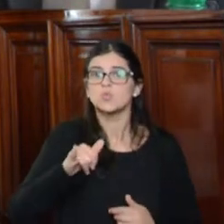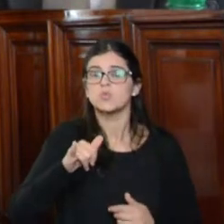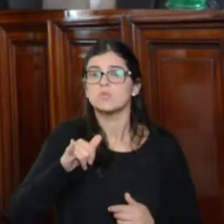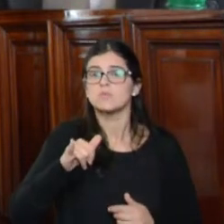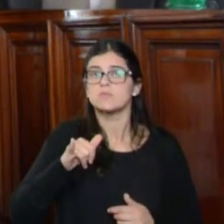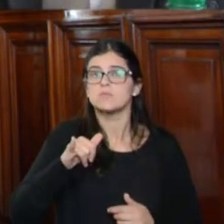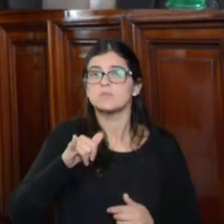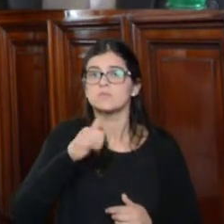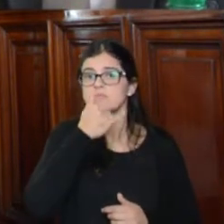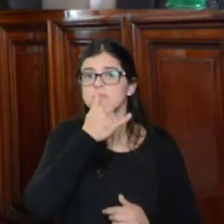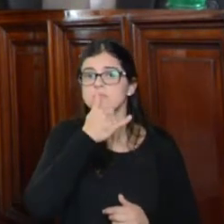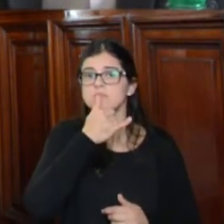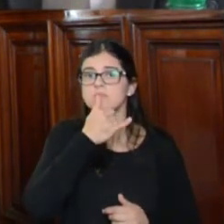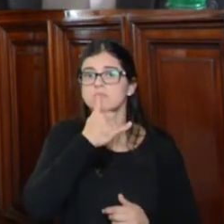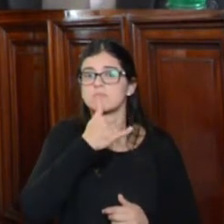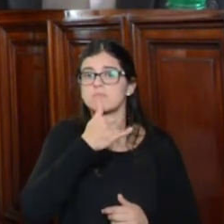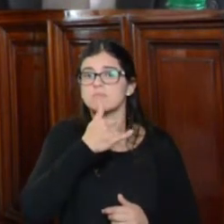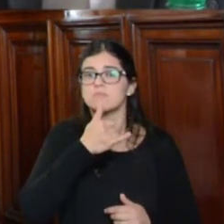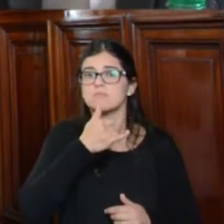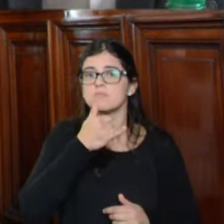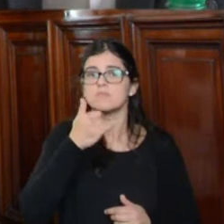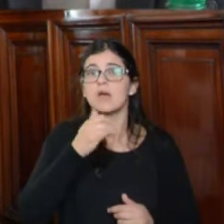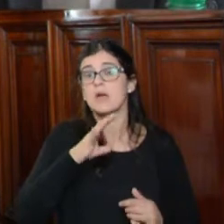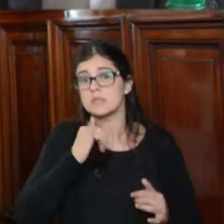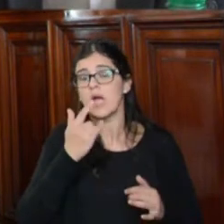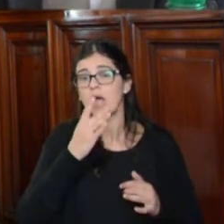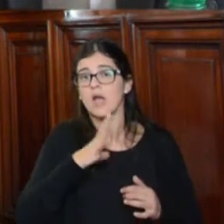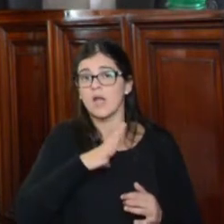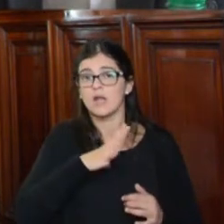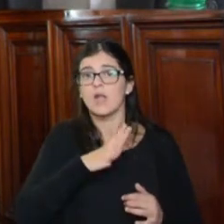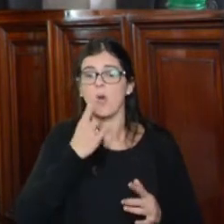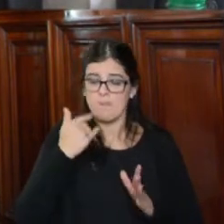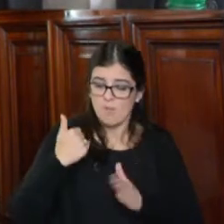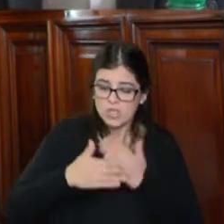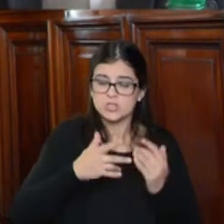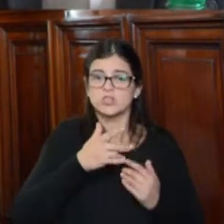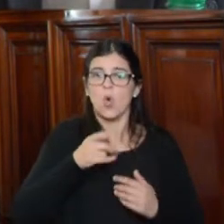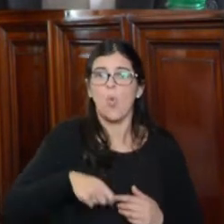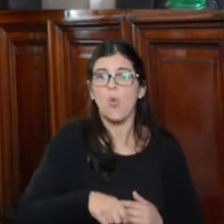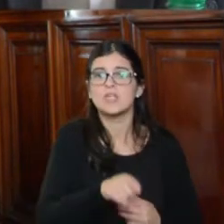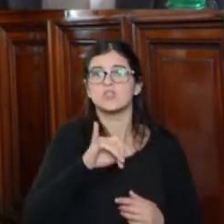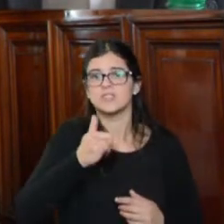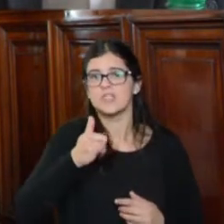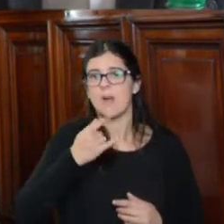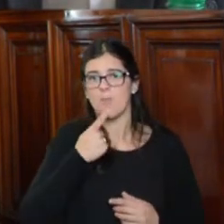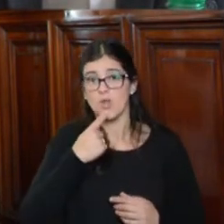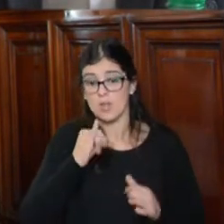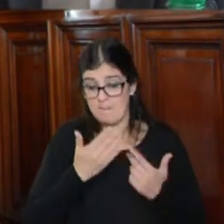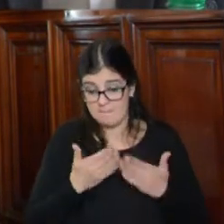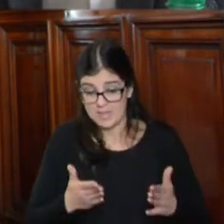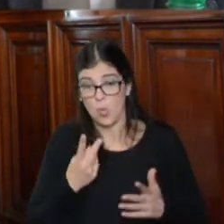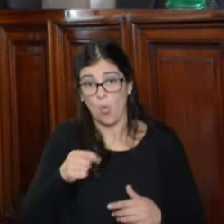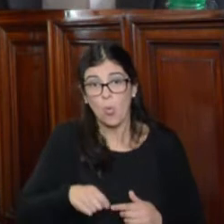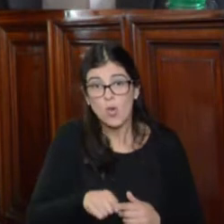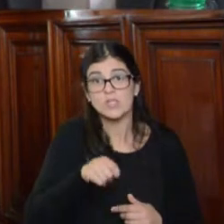han sido sometidos a procesos de juicio político que recién empiezan y que por supuesto un juicio